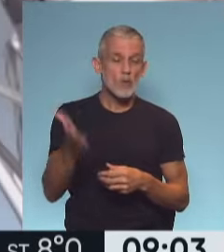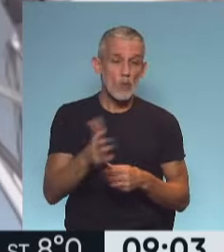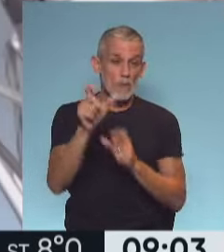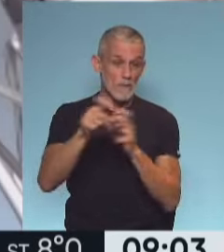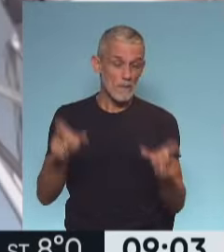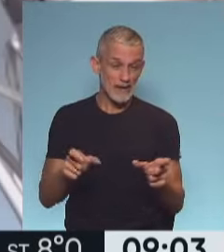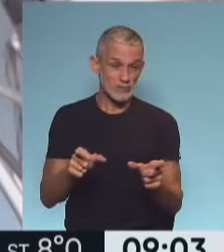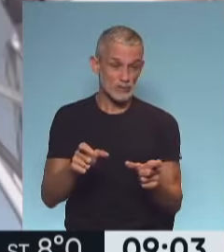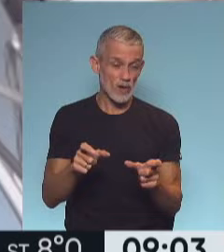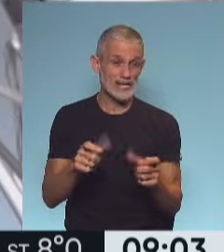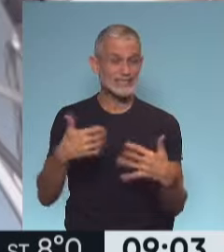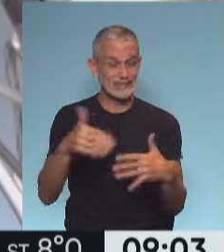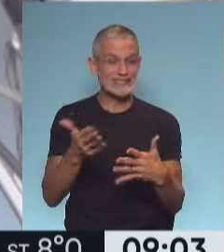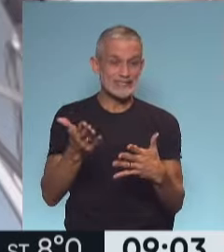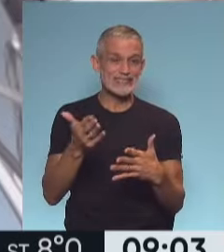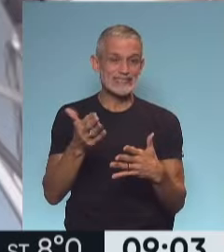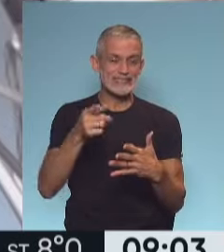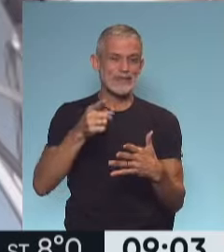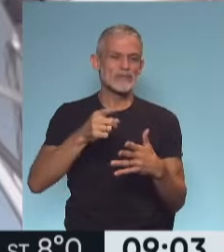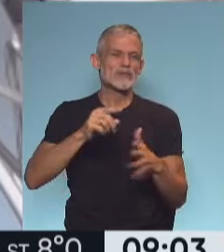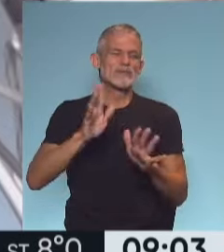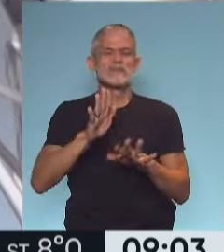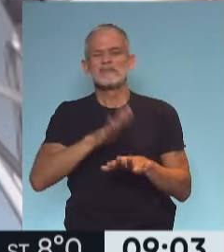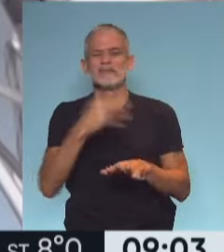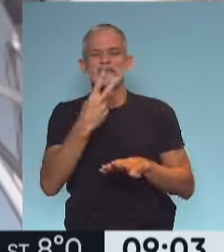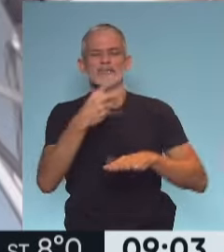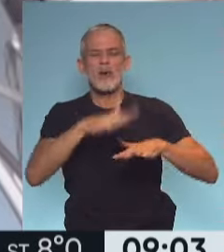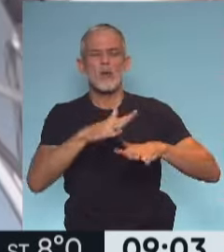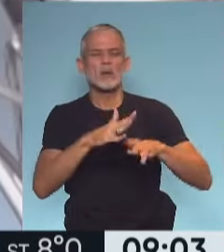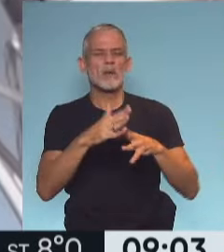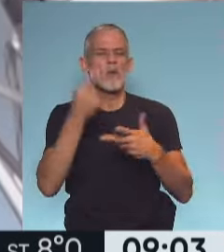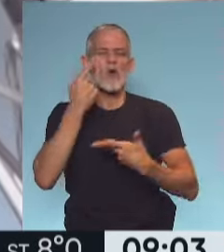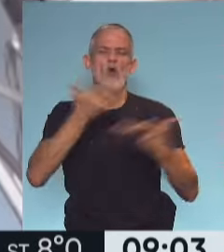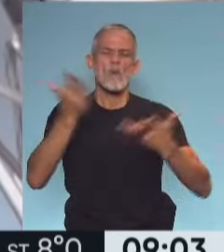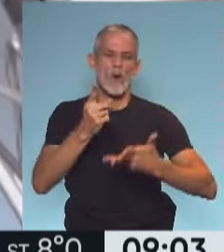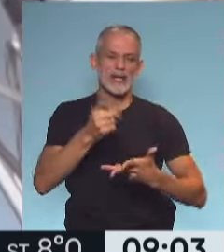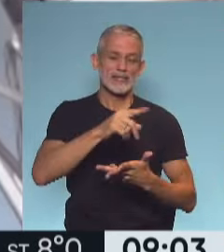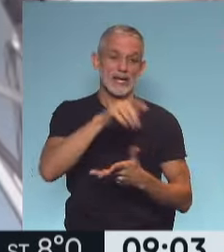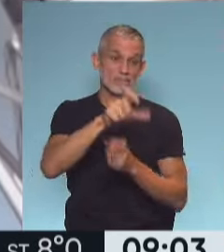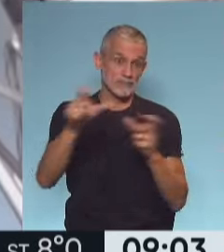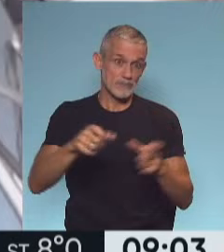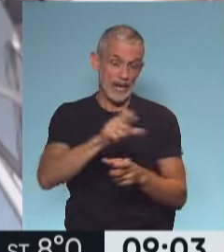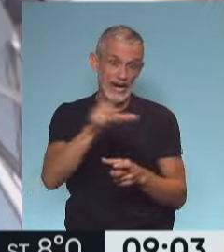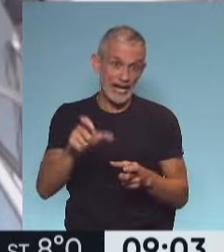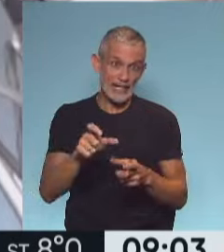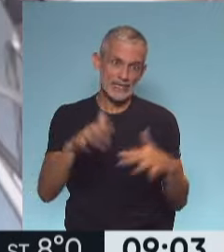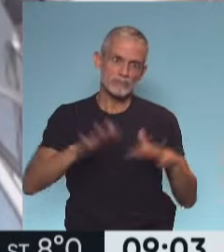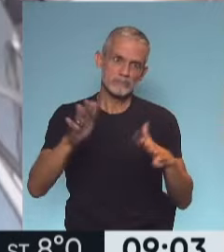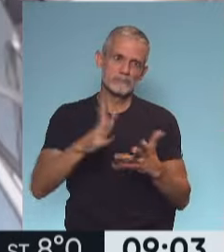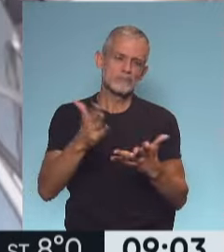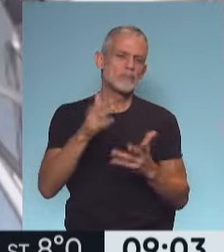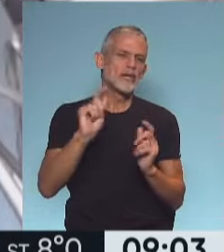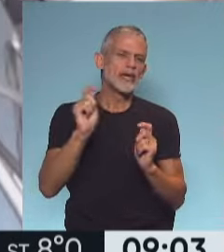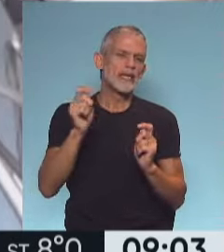es quizás puesta en un segundo lugar, invisibilizada. Y es una población absolutamente vulnerable, estoy hablando de las personas